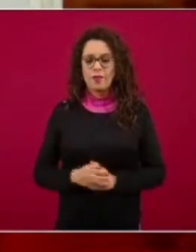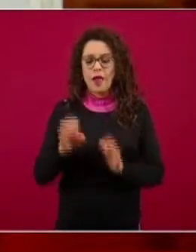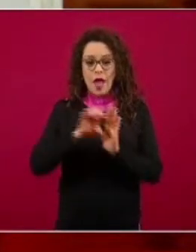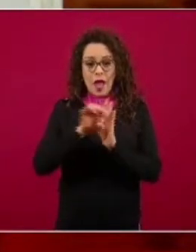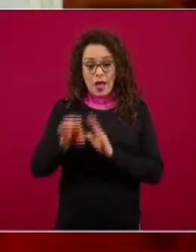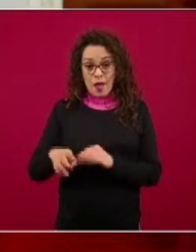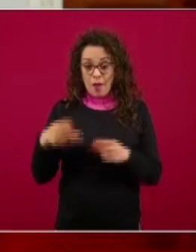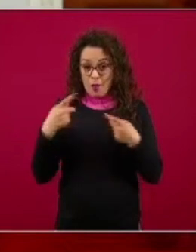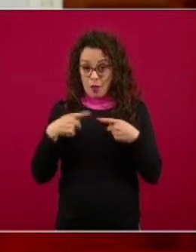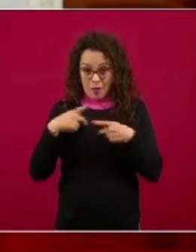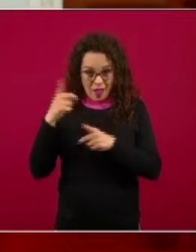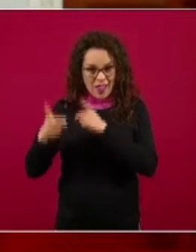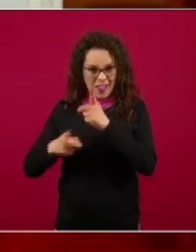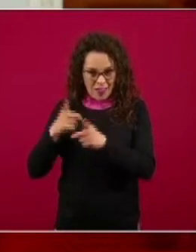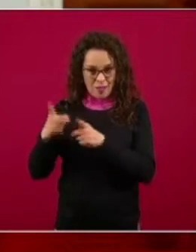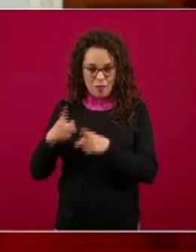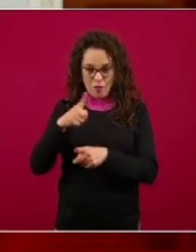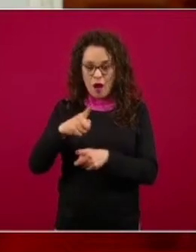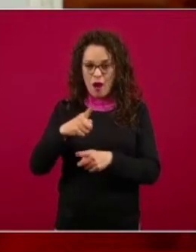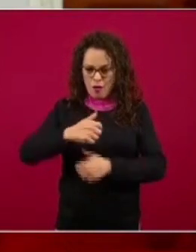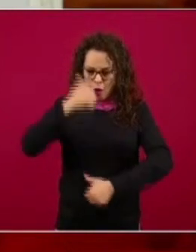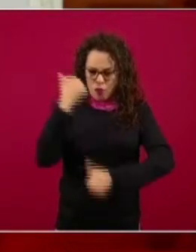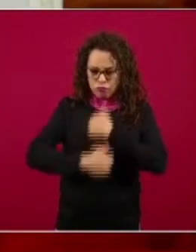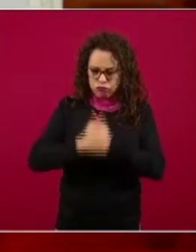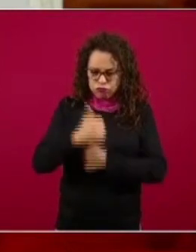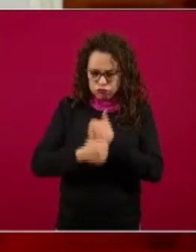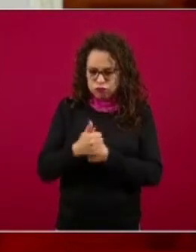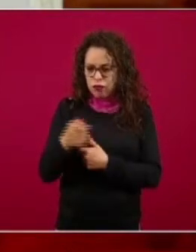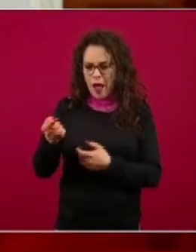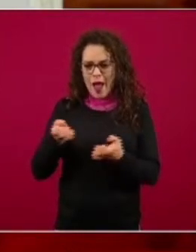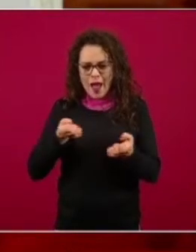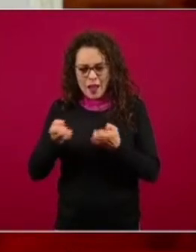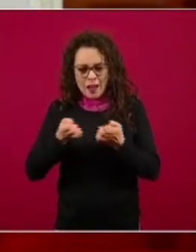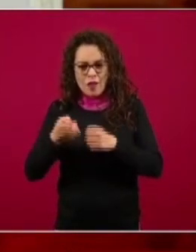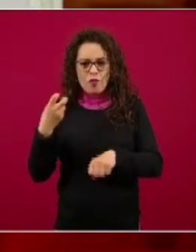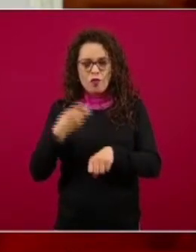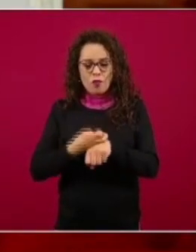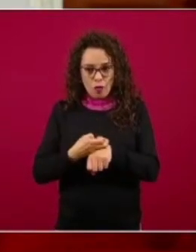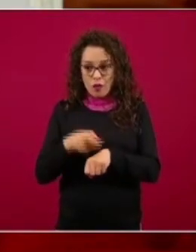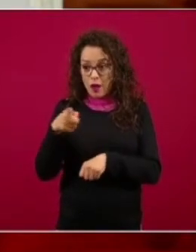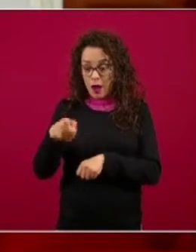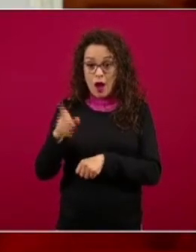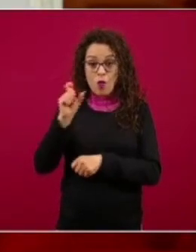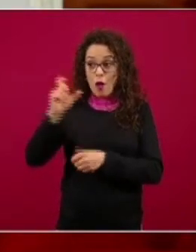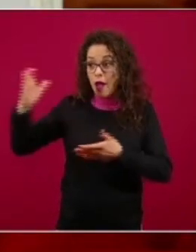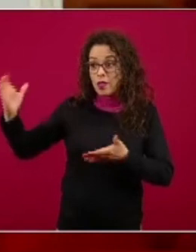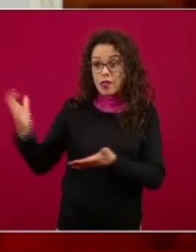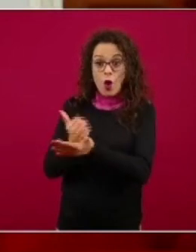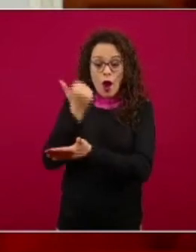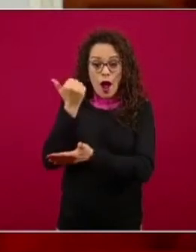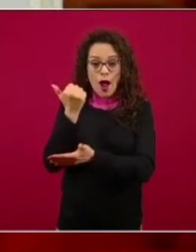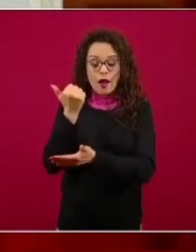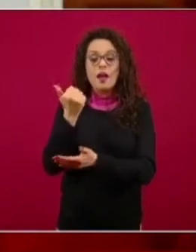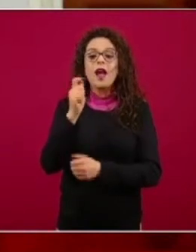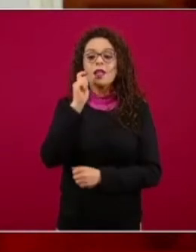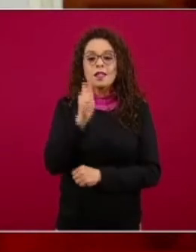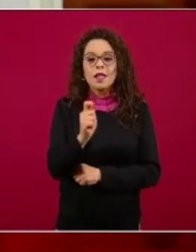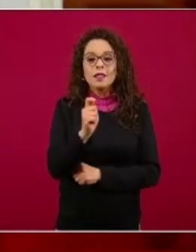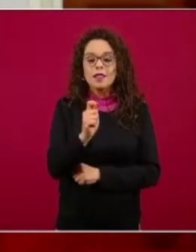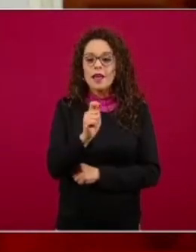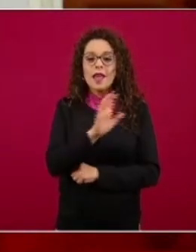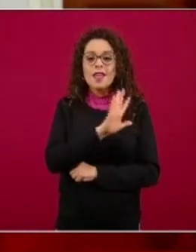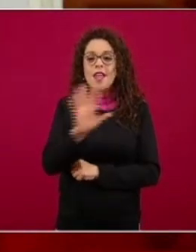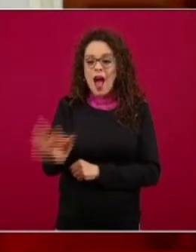carreras y hacen ejercicio es los que ganan son los que en los últimos metros no se cansan y se